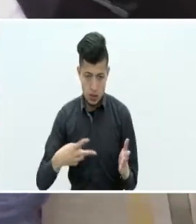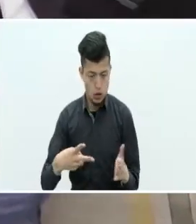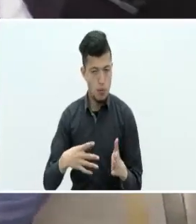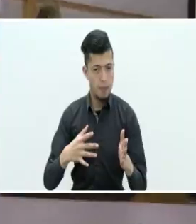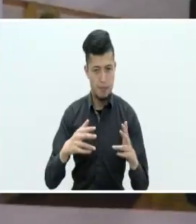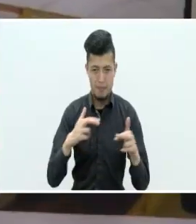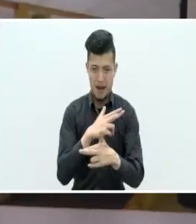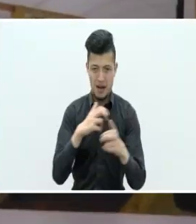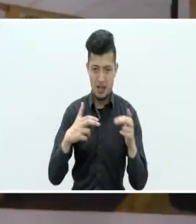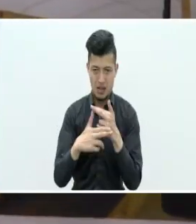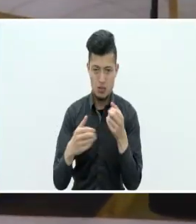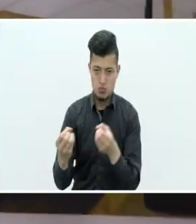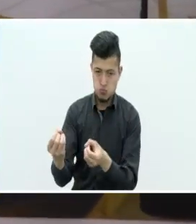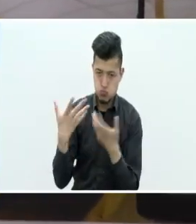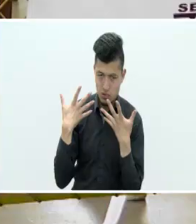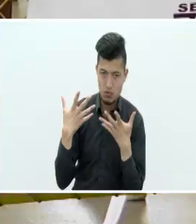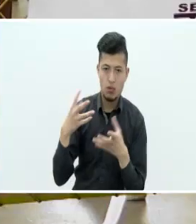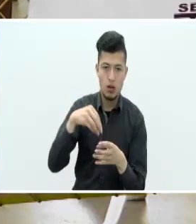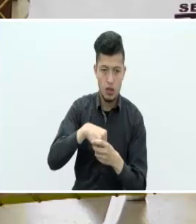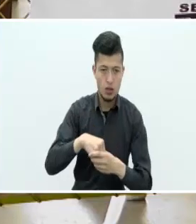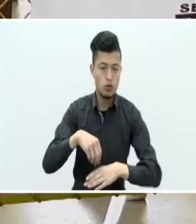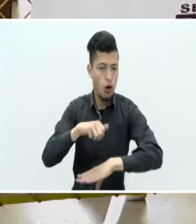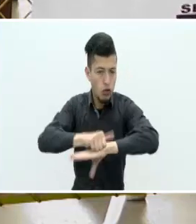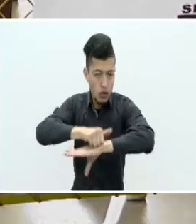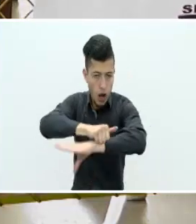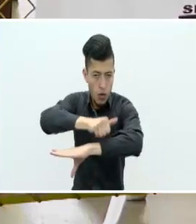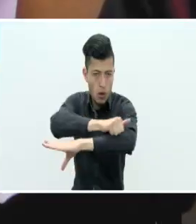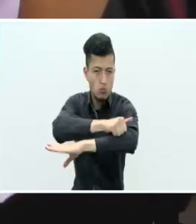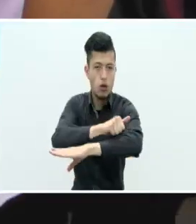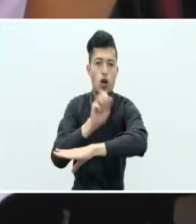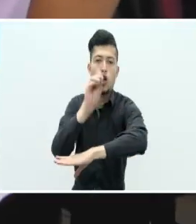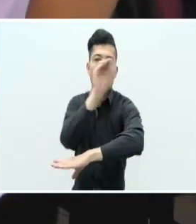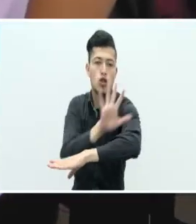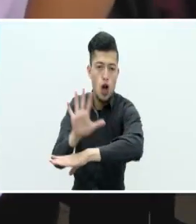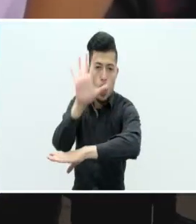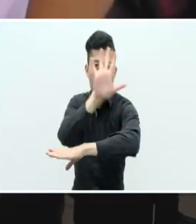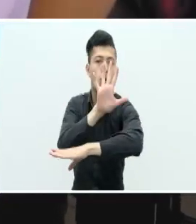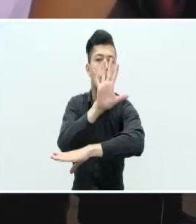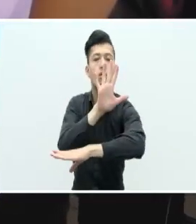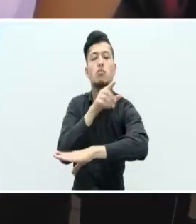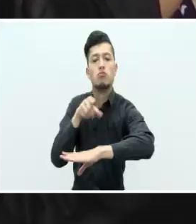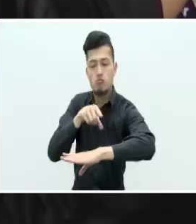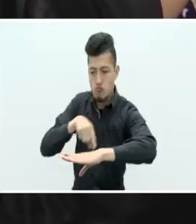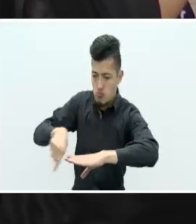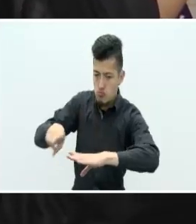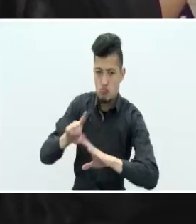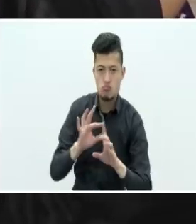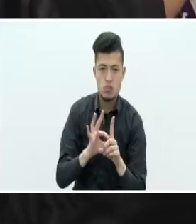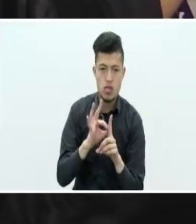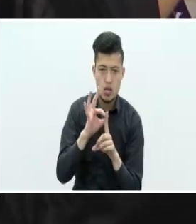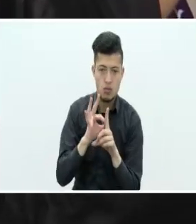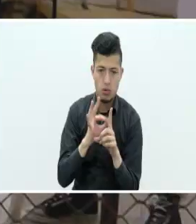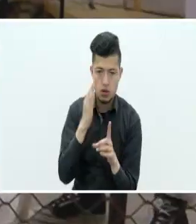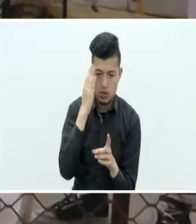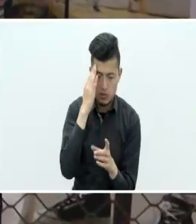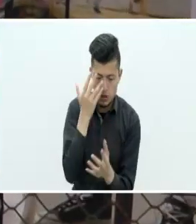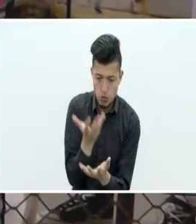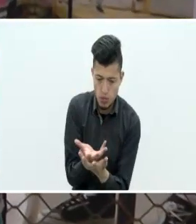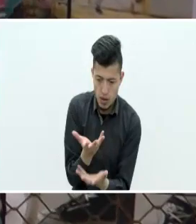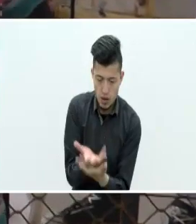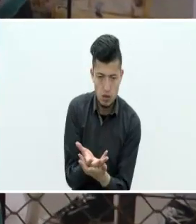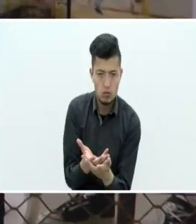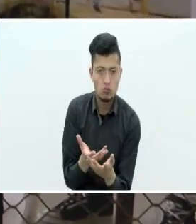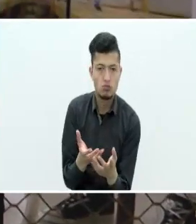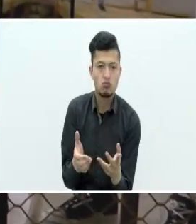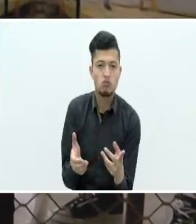por la parte del hardware y del software determinar a qué temperatura adecuada, a qué humedad se encuentra